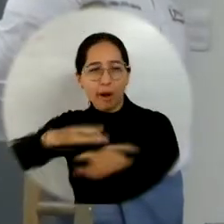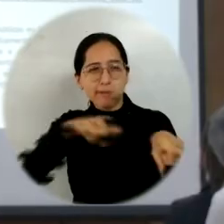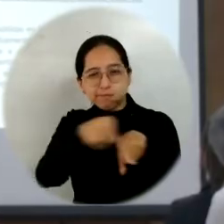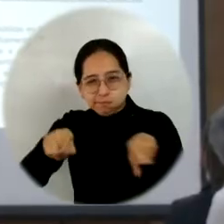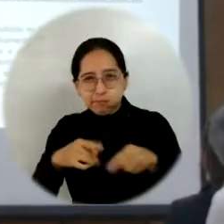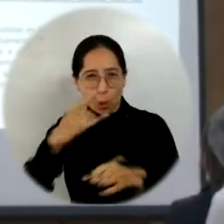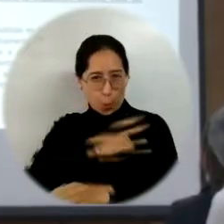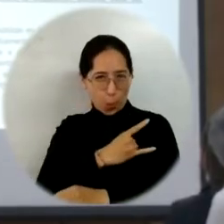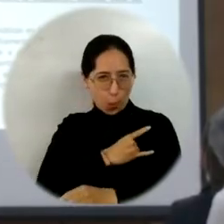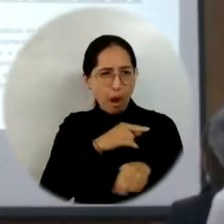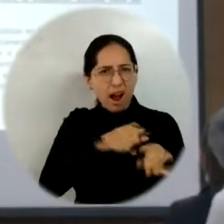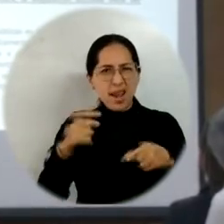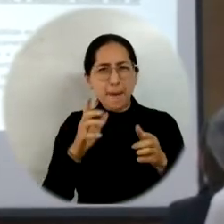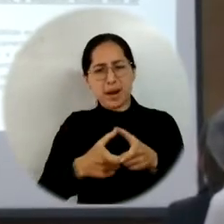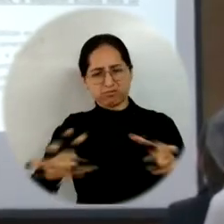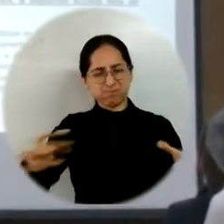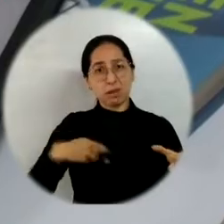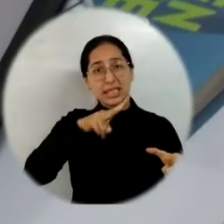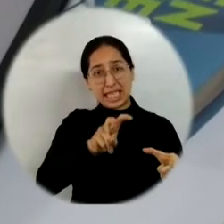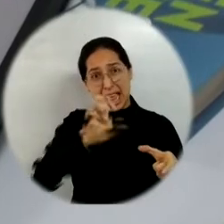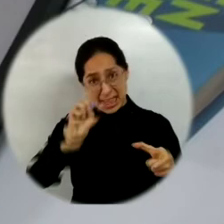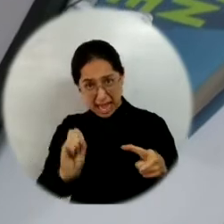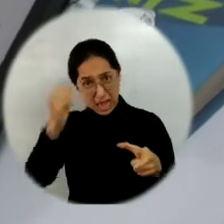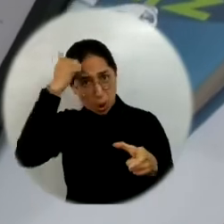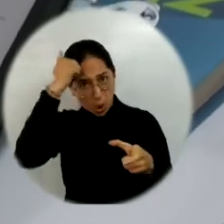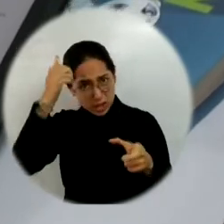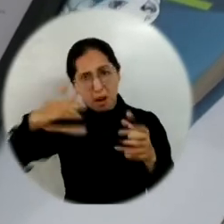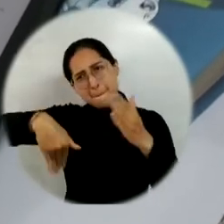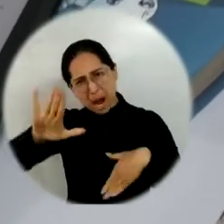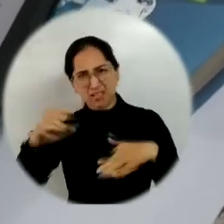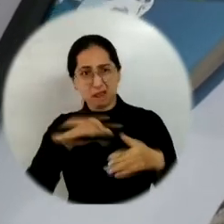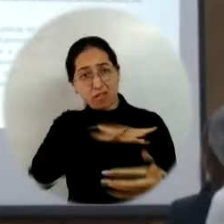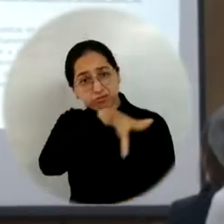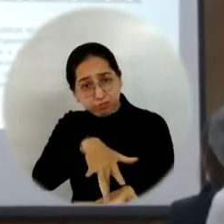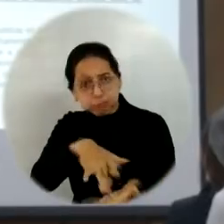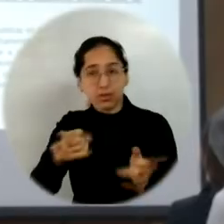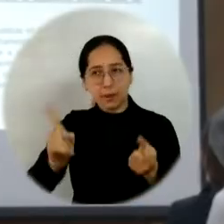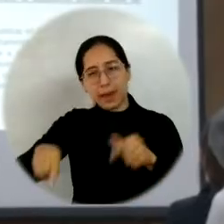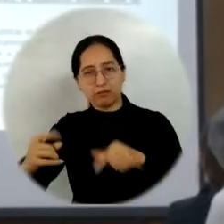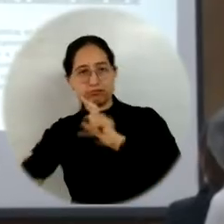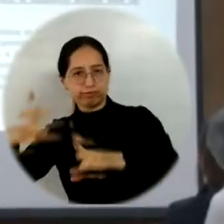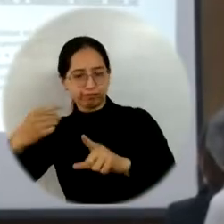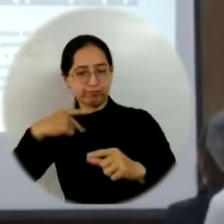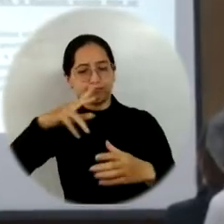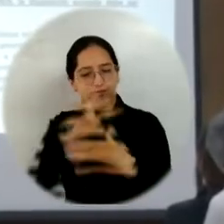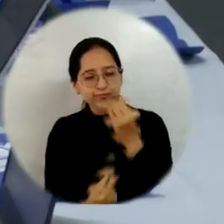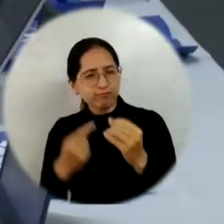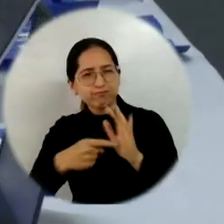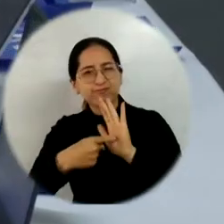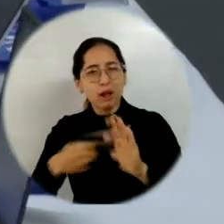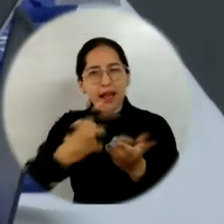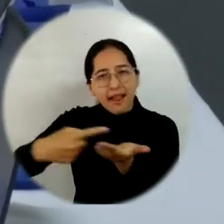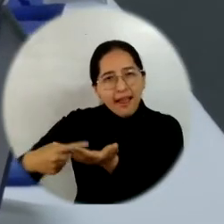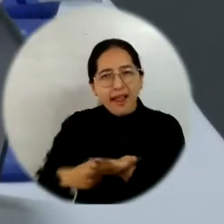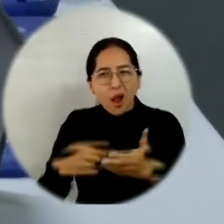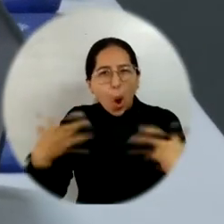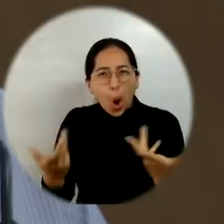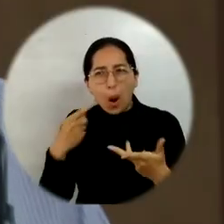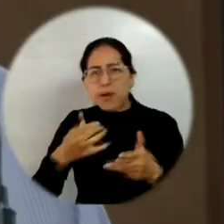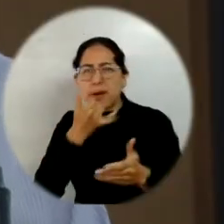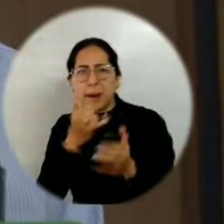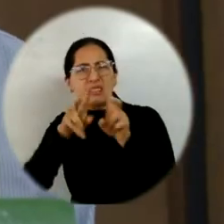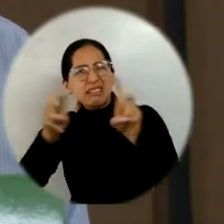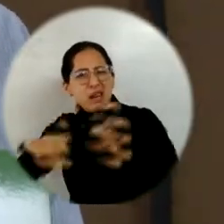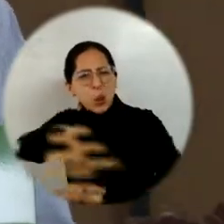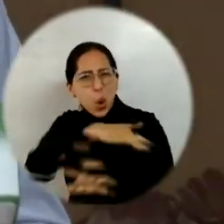Universidades Públicas, ARPUP, donde más de 70 docentes se reunieron de manera híbrida para dialogar sobre diversas temáticas referentes